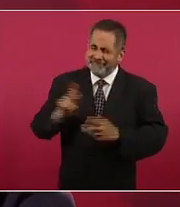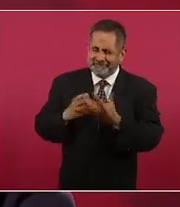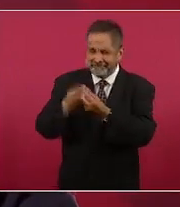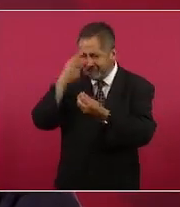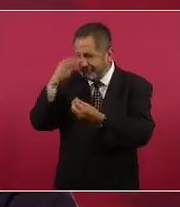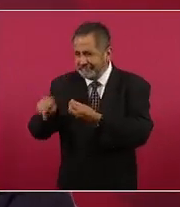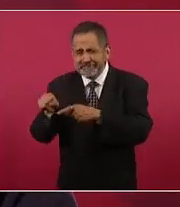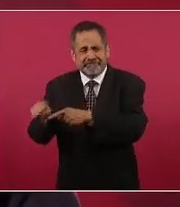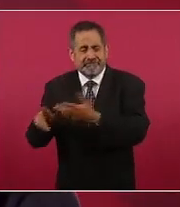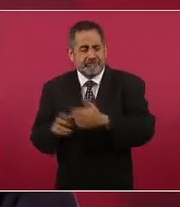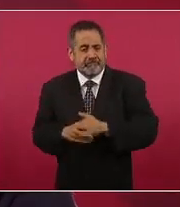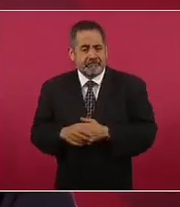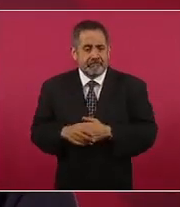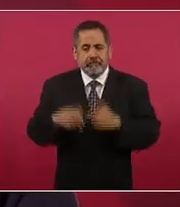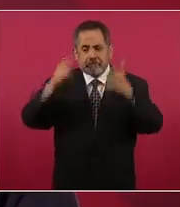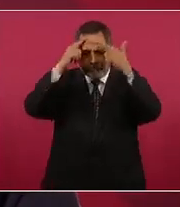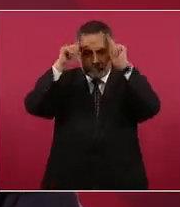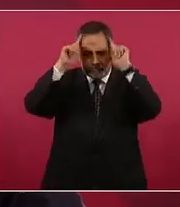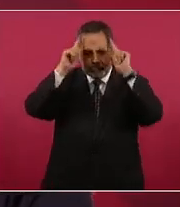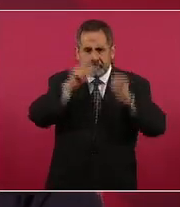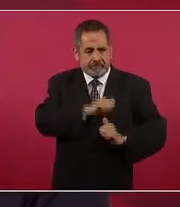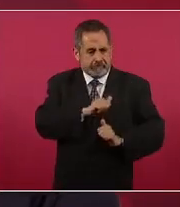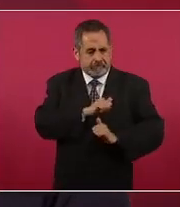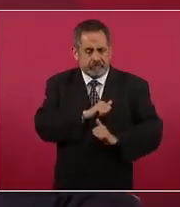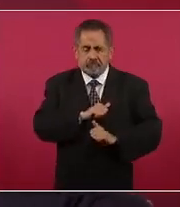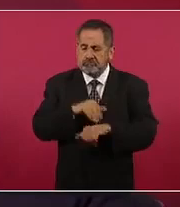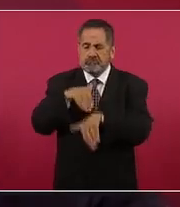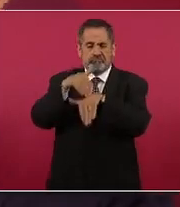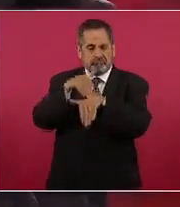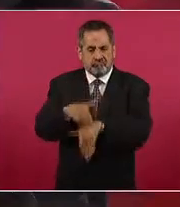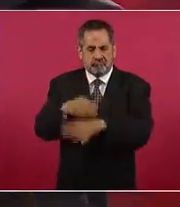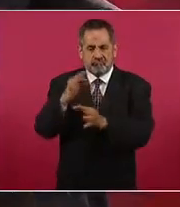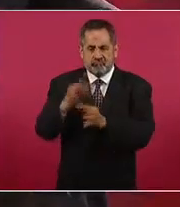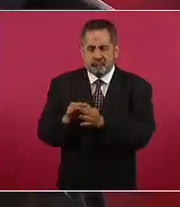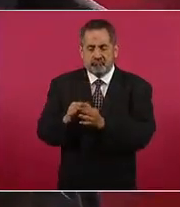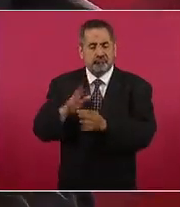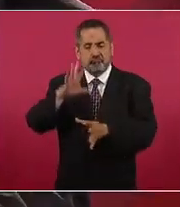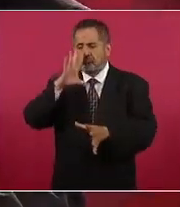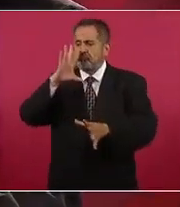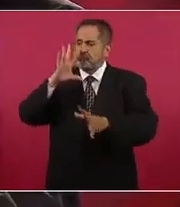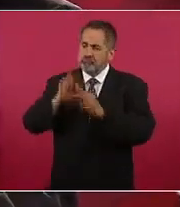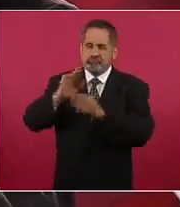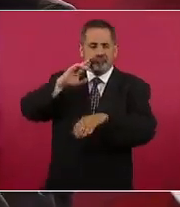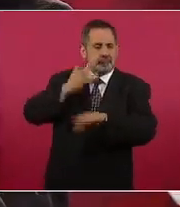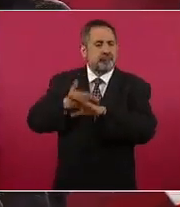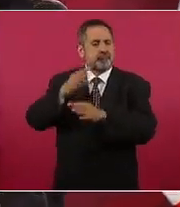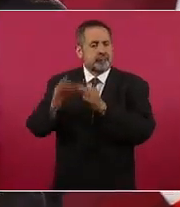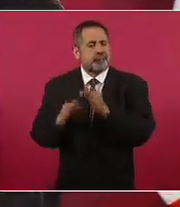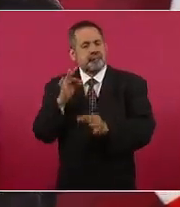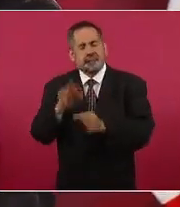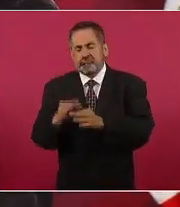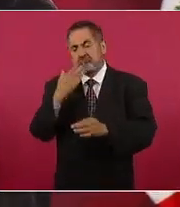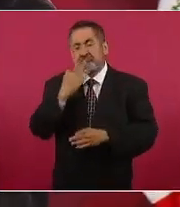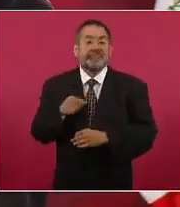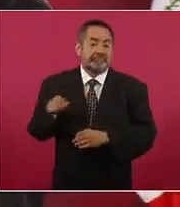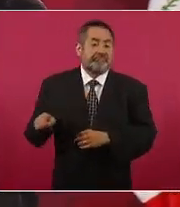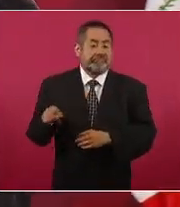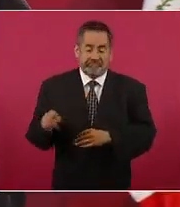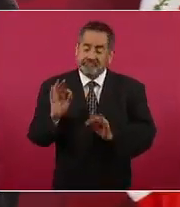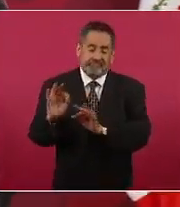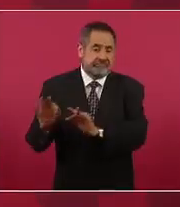y tanto marinos como soldados están actuando con responsabilidad y también